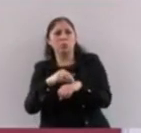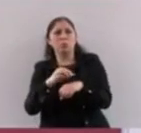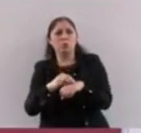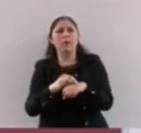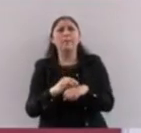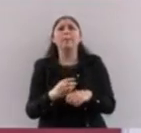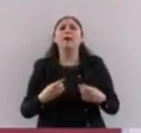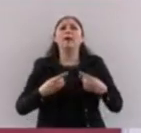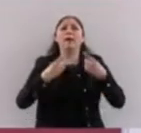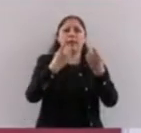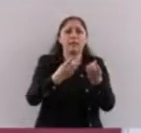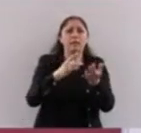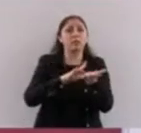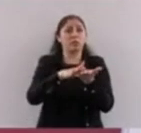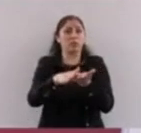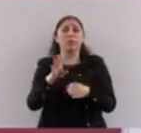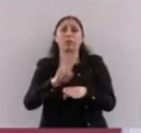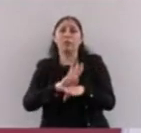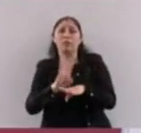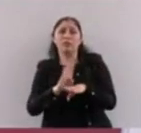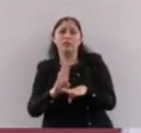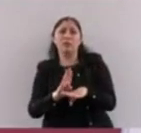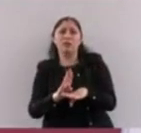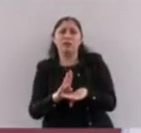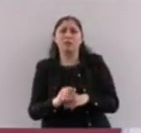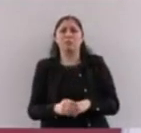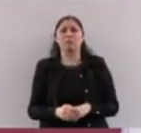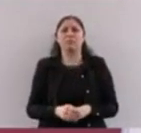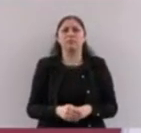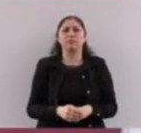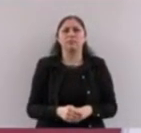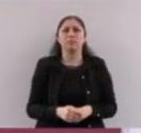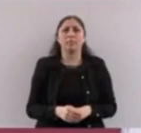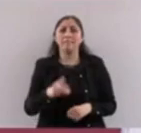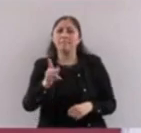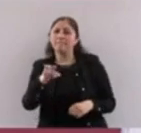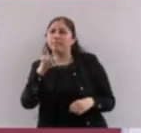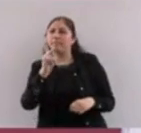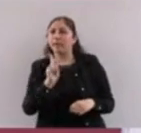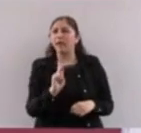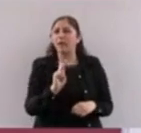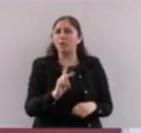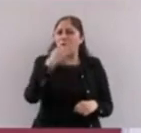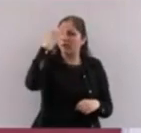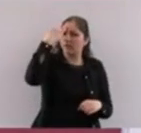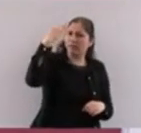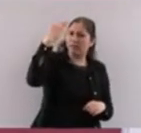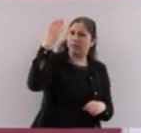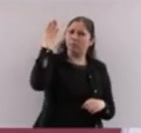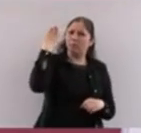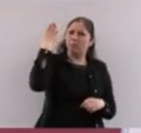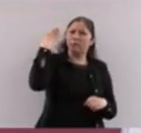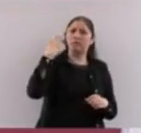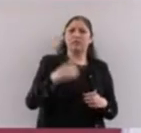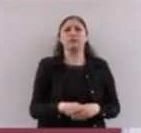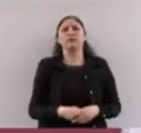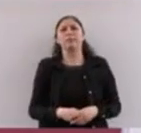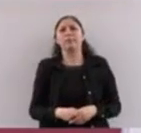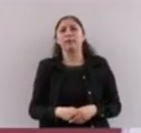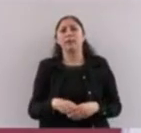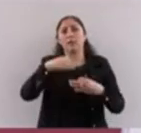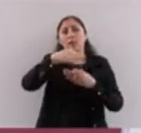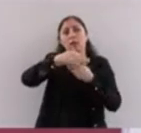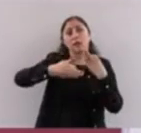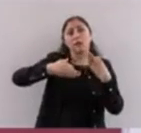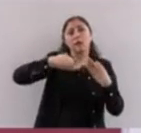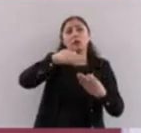porque acá, pues, no la había. Pero en ese tiempo el presidente planteaba, pues, ya que fuera universal